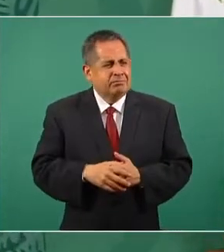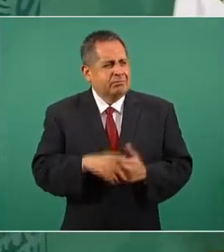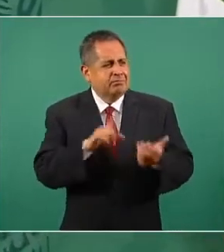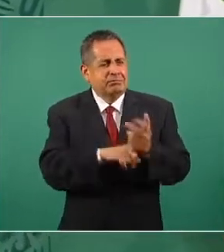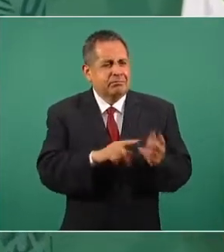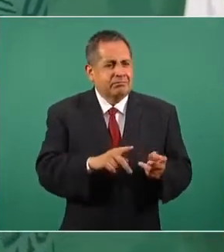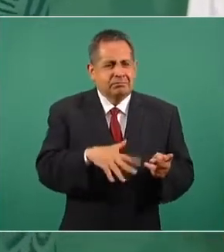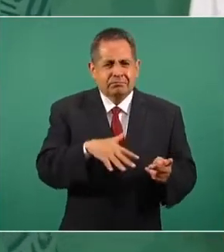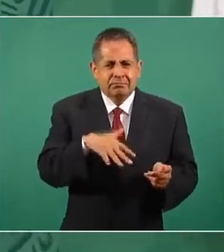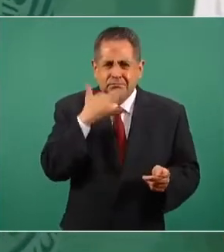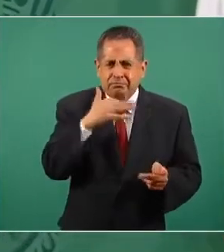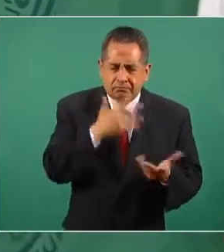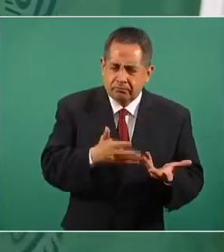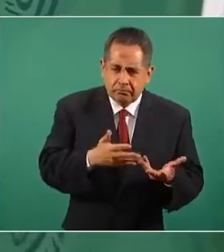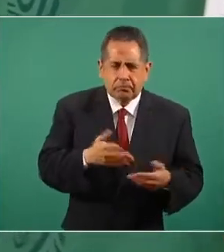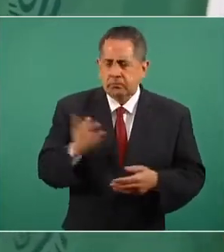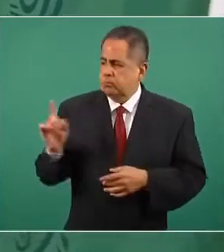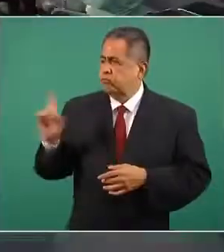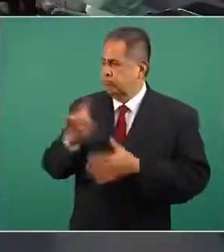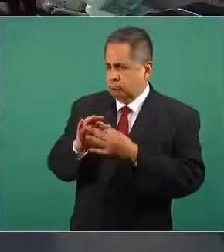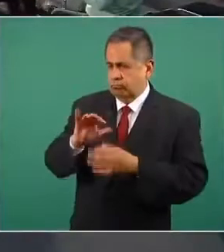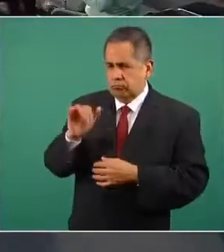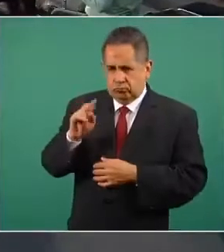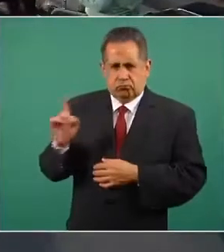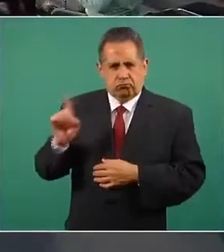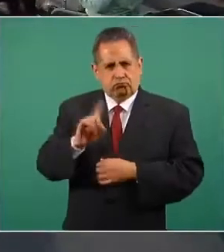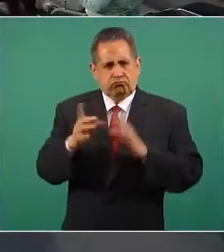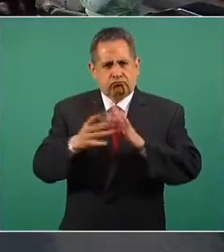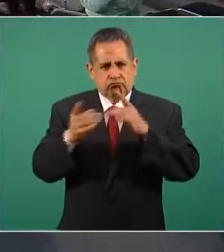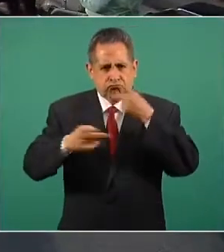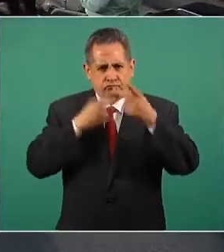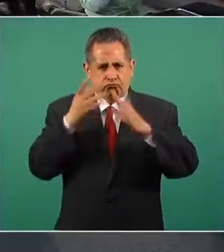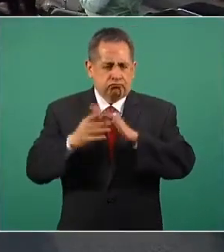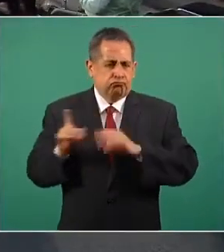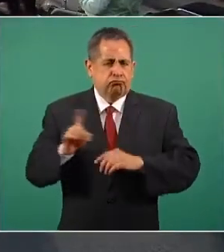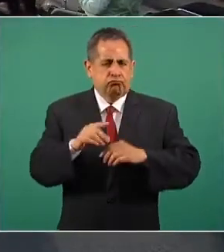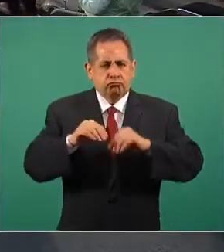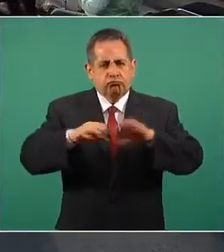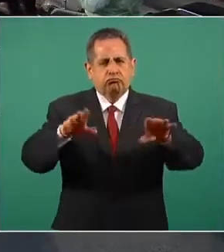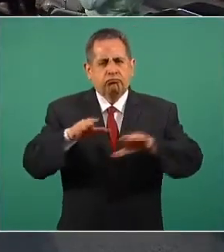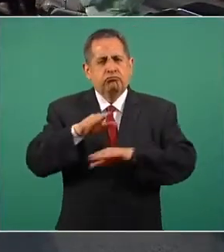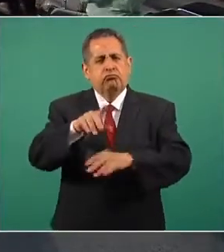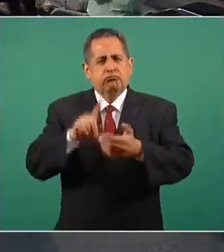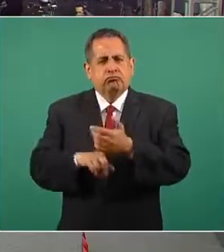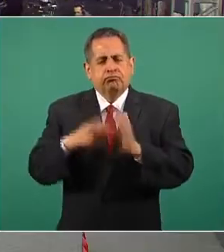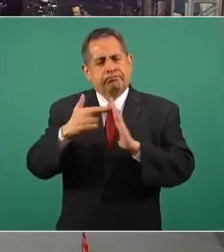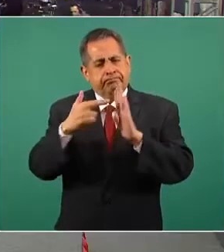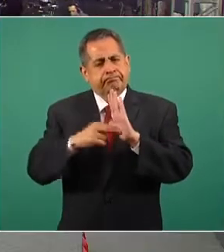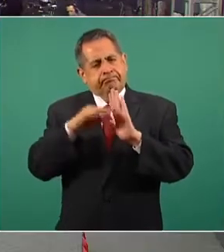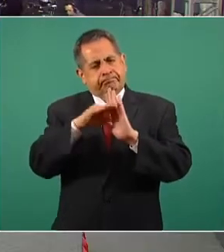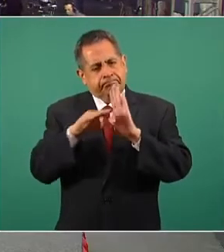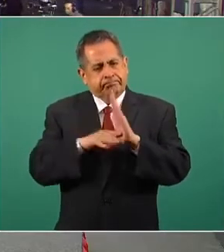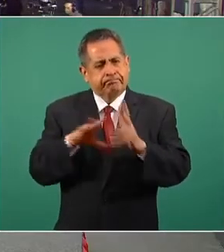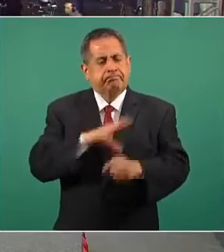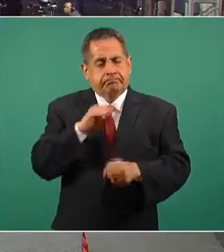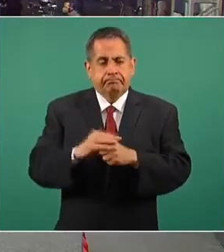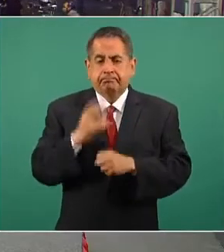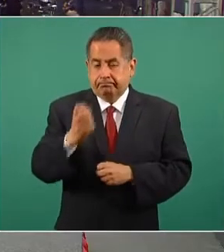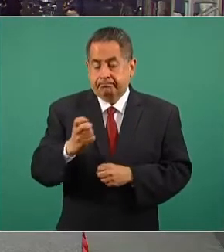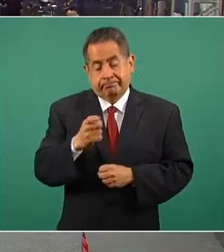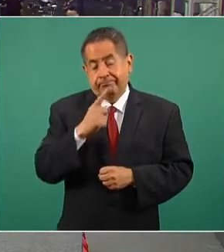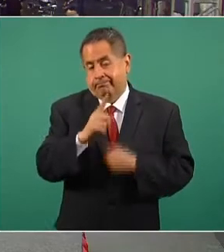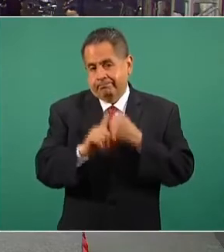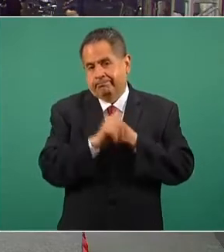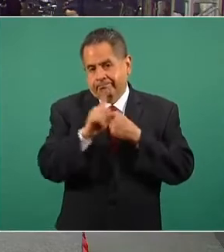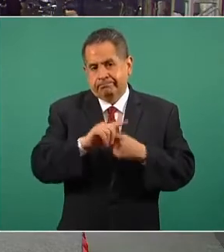Gracias, señor presidente. I to about these general alignments, because we have had a